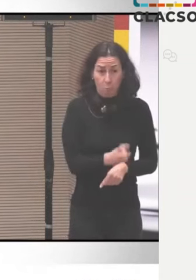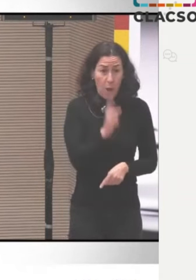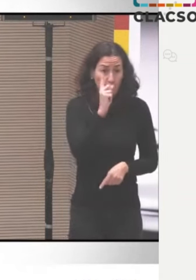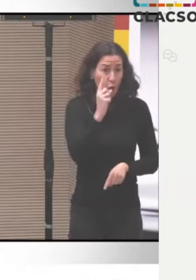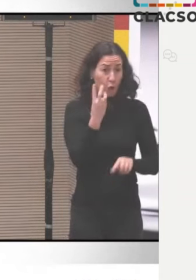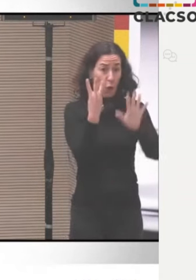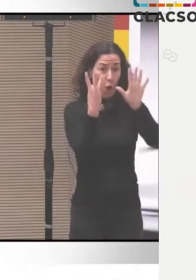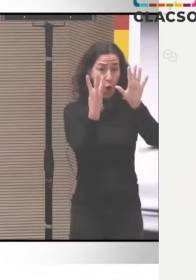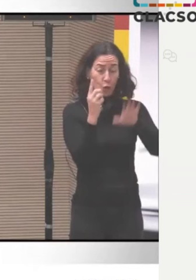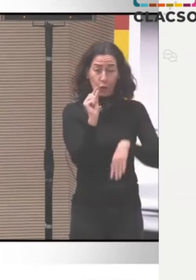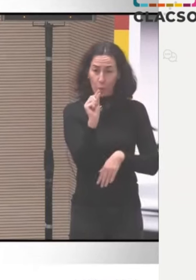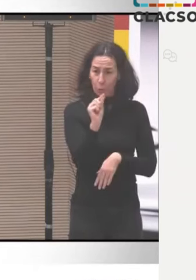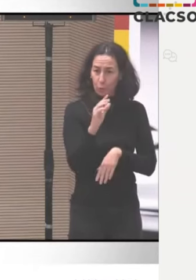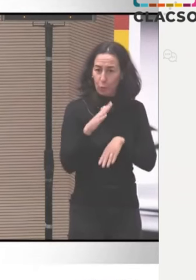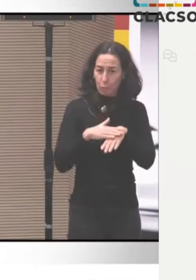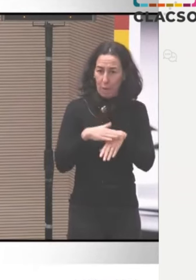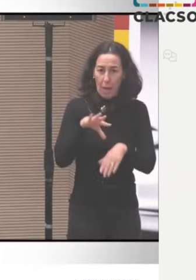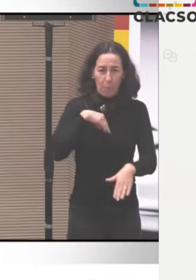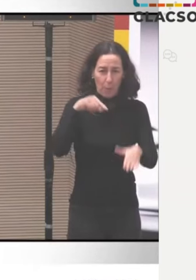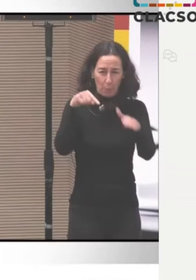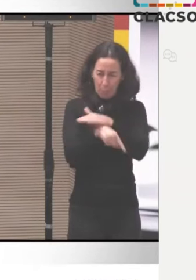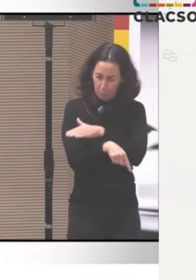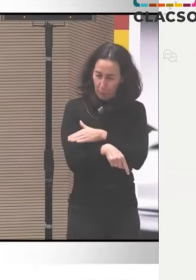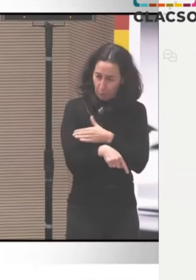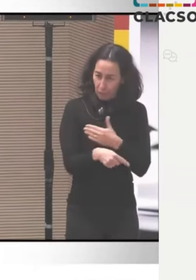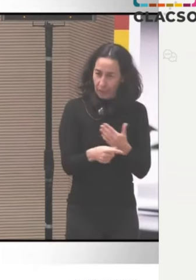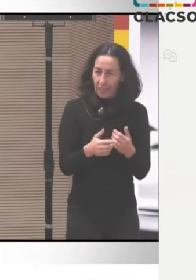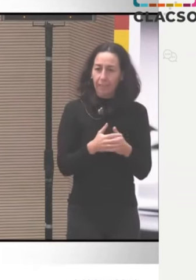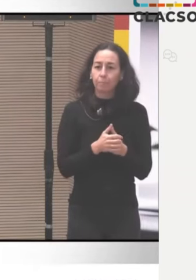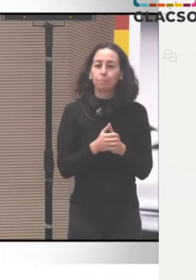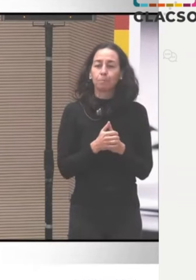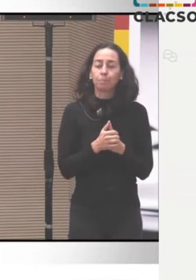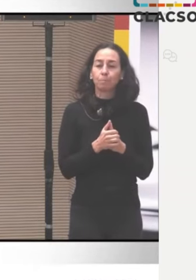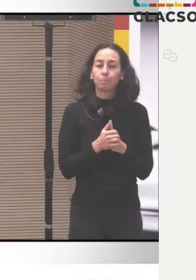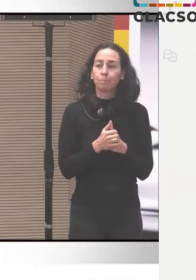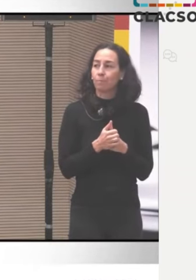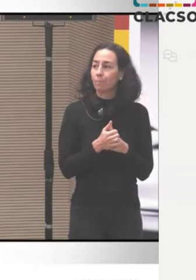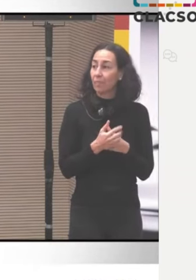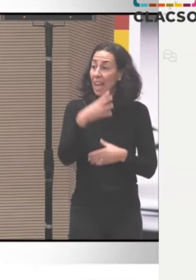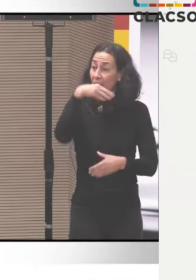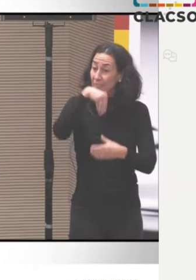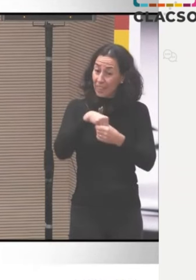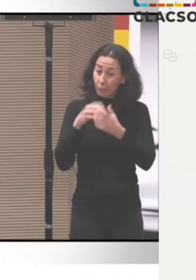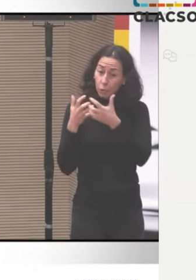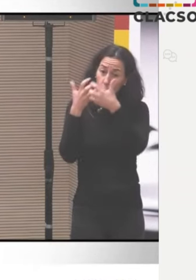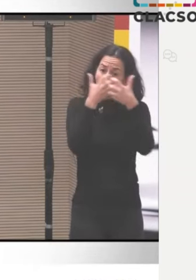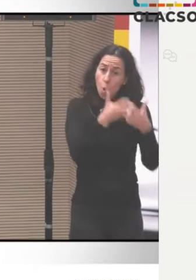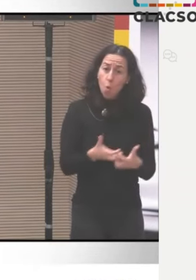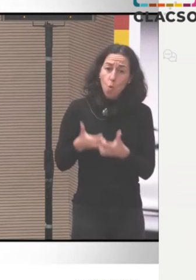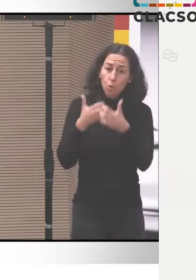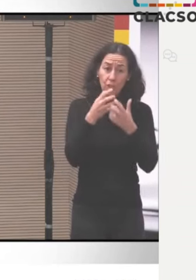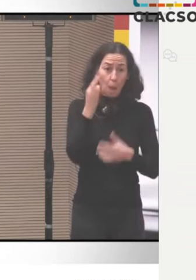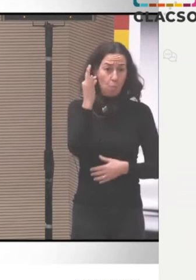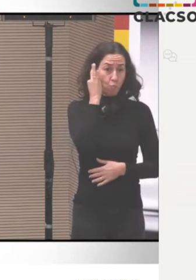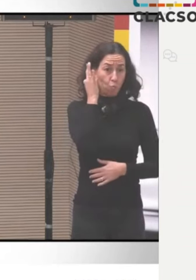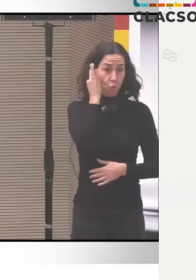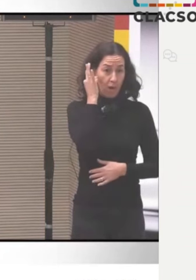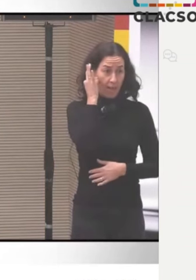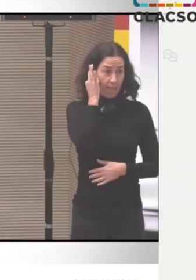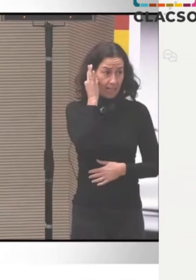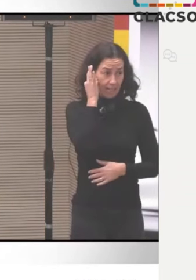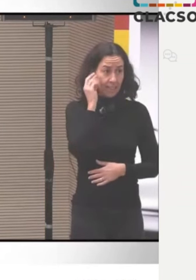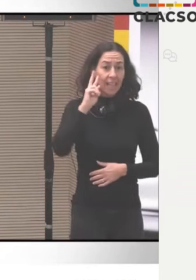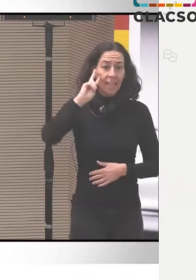dentro de este debate es cómo estos feminismos han dialogado en relación